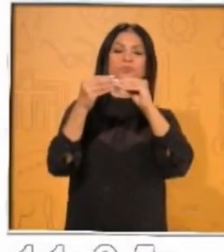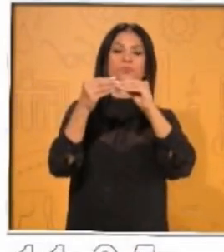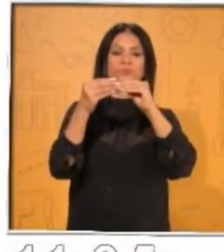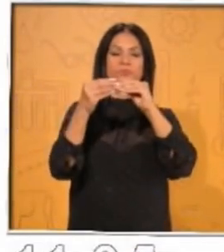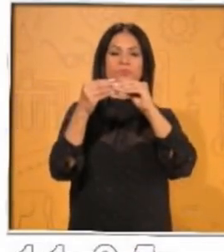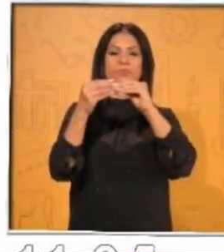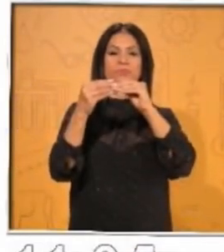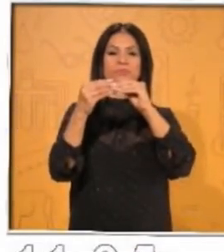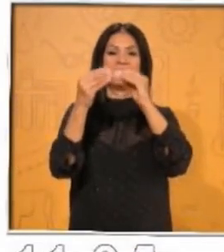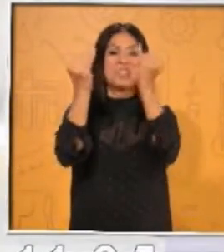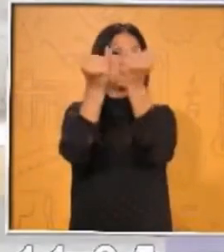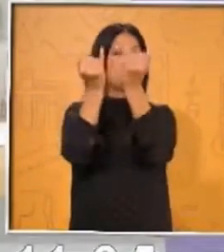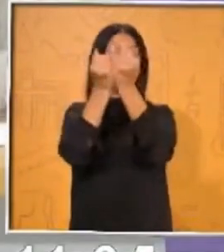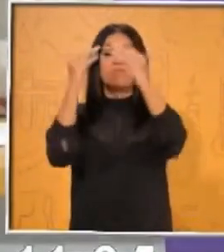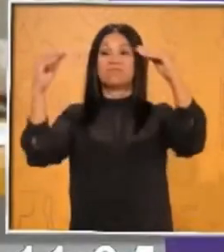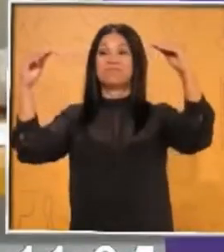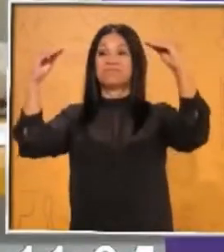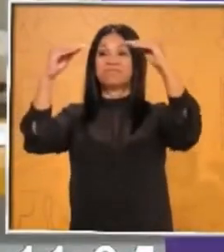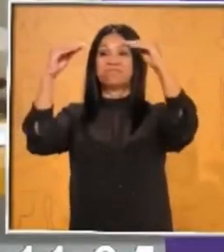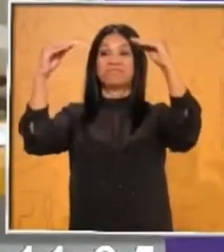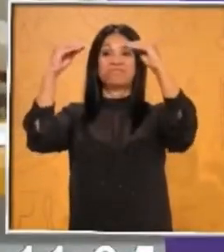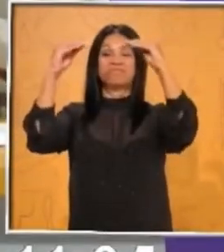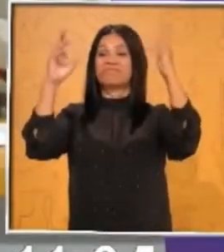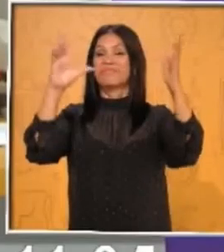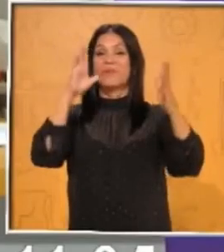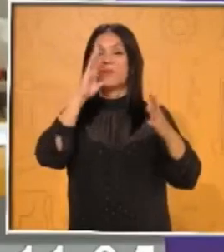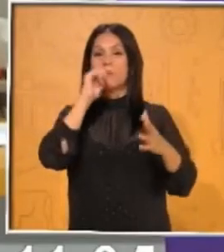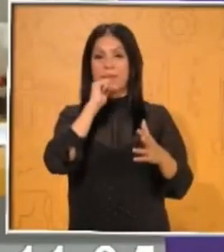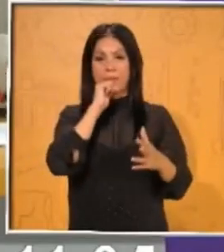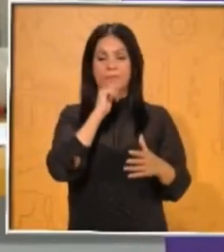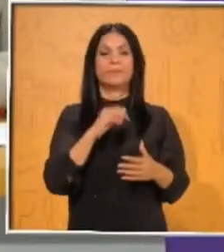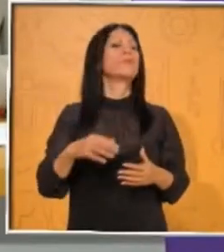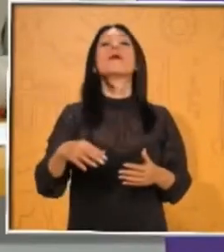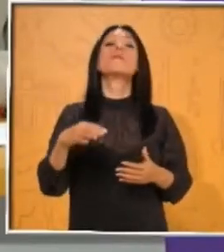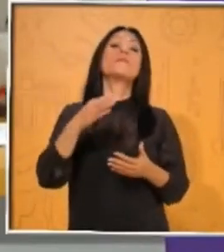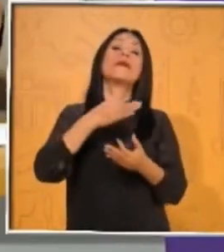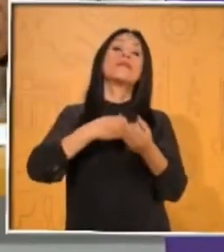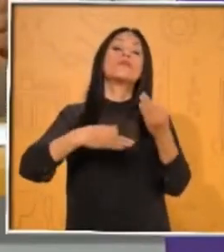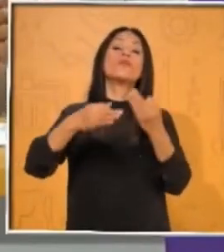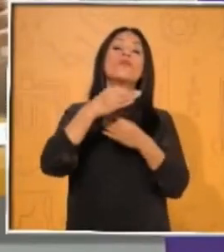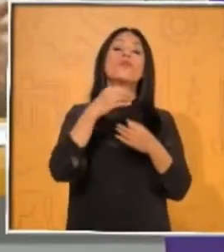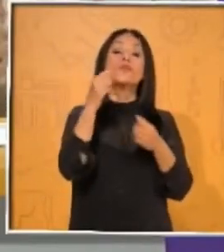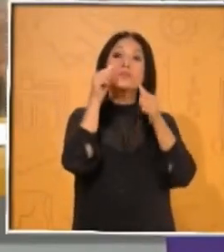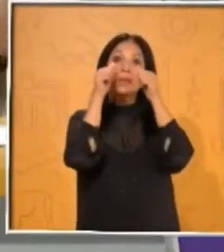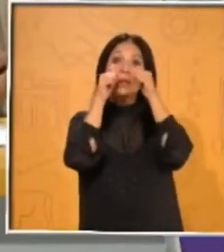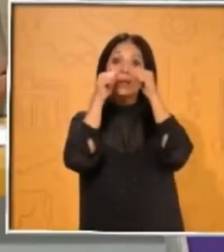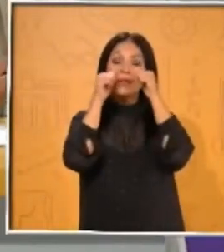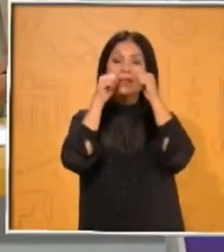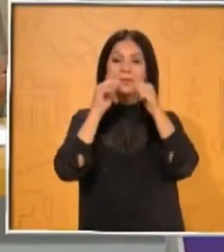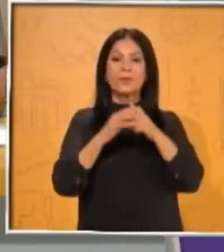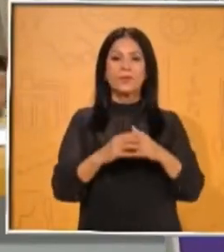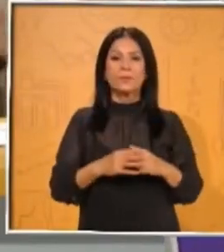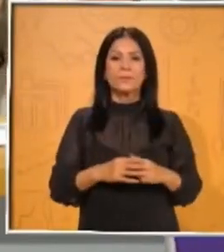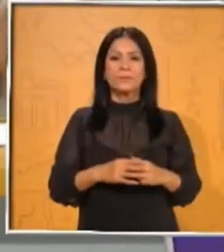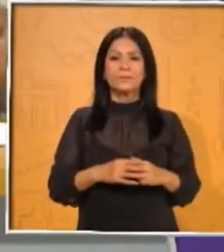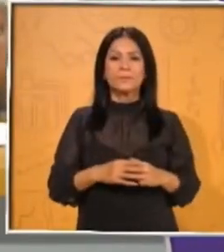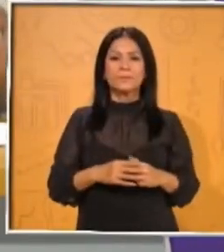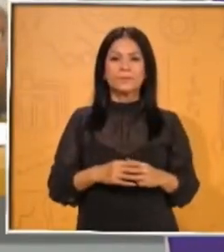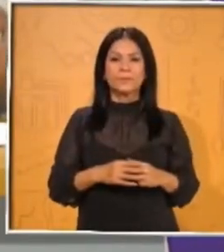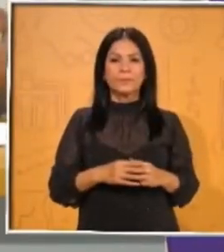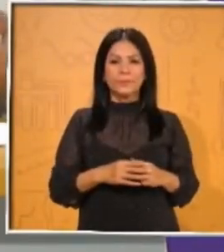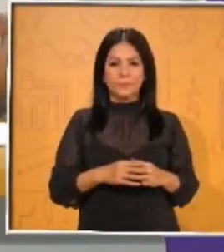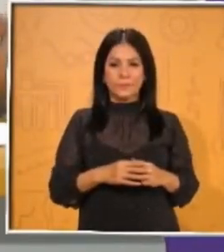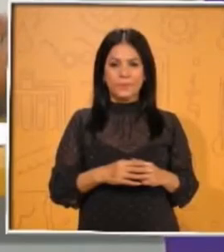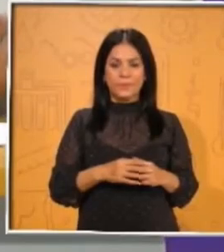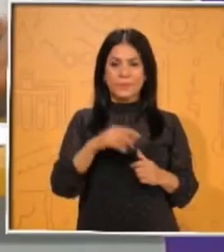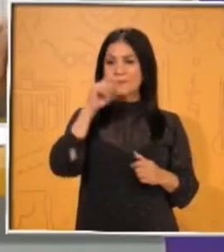amigos, alumnos que nos están viendo en la televisión, que sí pudieron estar viendo las imágenes, y los que nos están